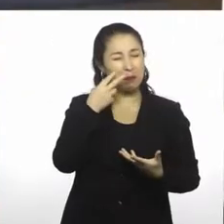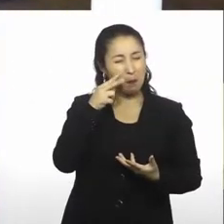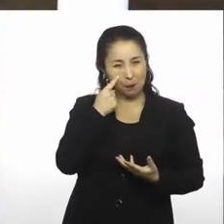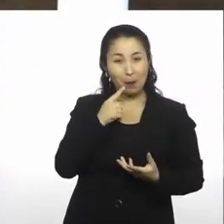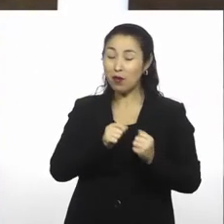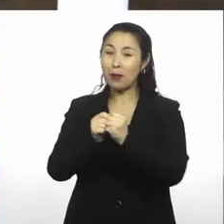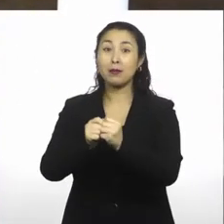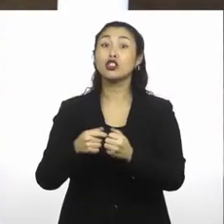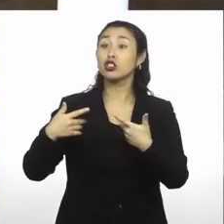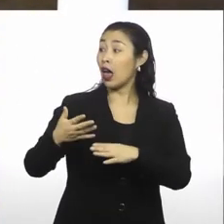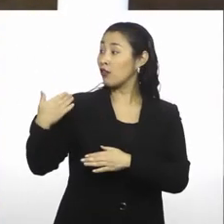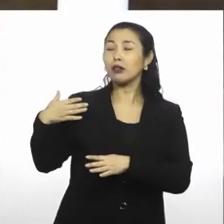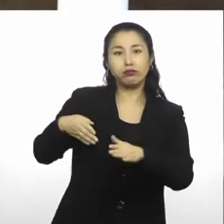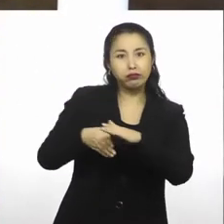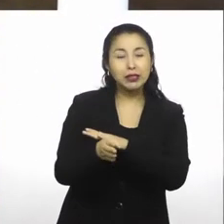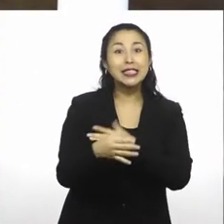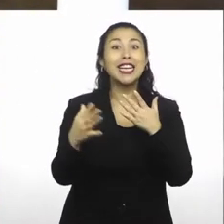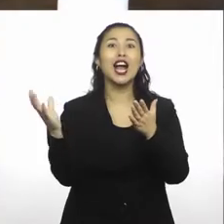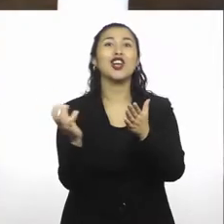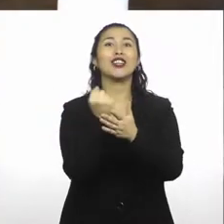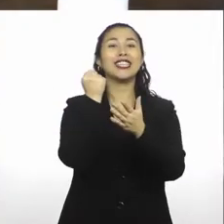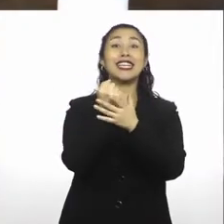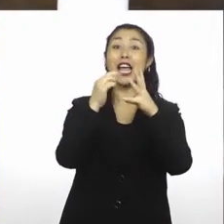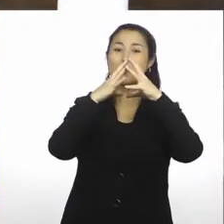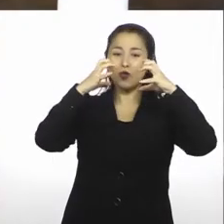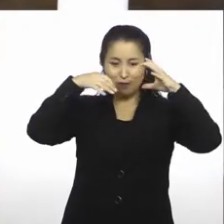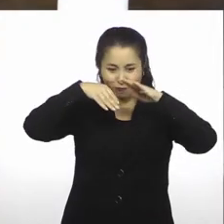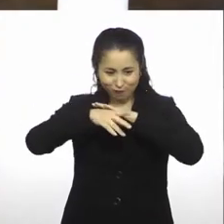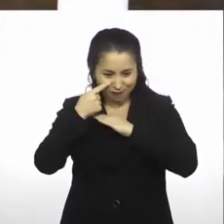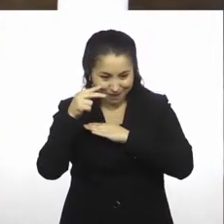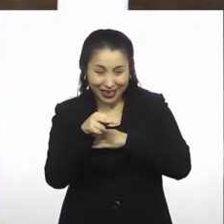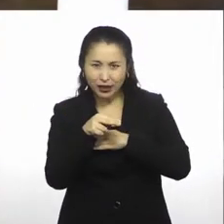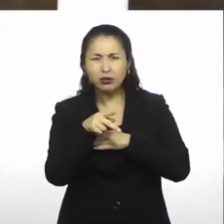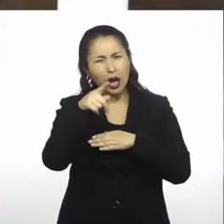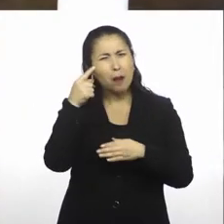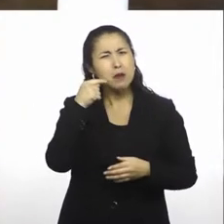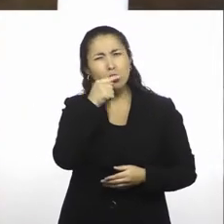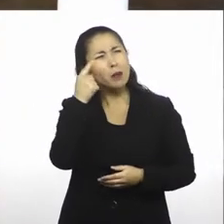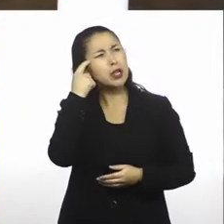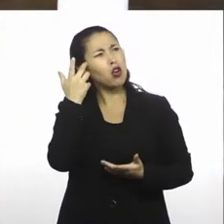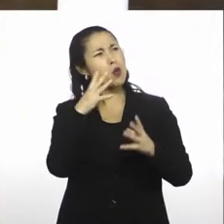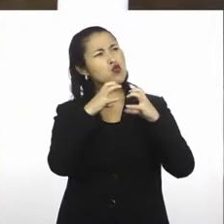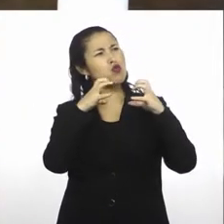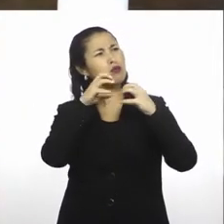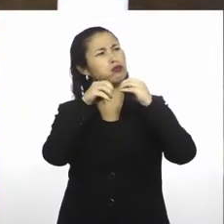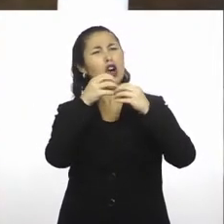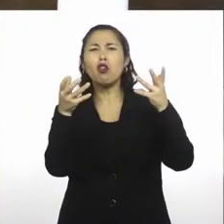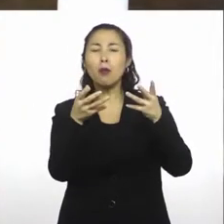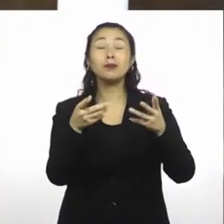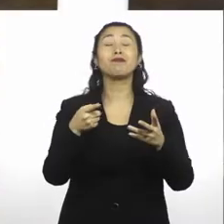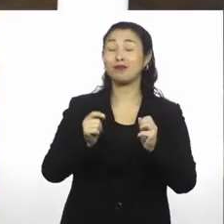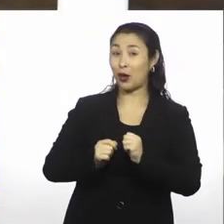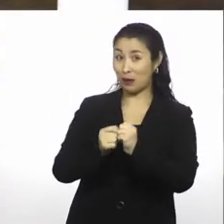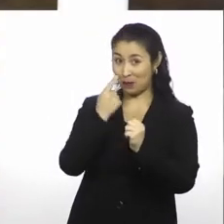Vengo de afuera y logré capturar esta nube. ¿Se han preguntado cómo se forman las nubes? Los voy invitar a que me acompañen en este